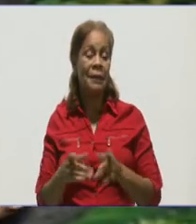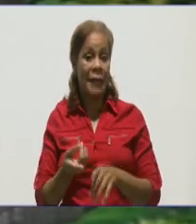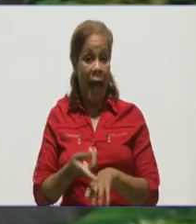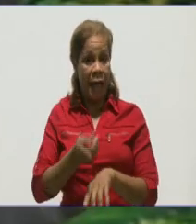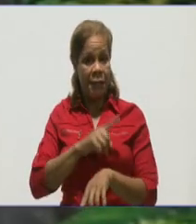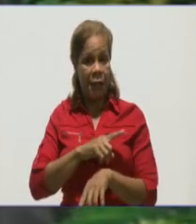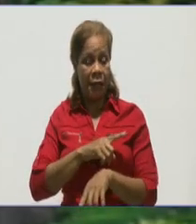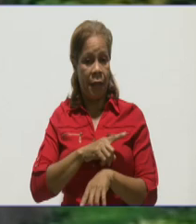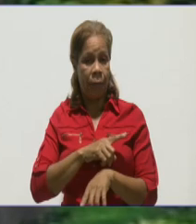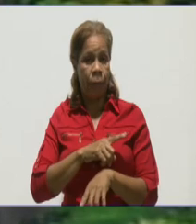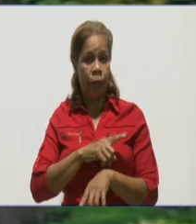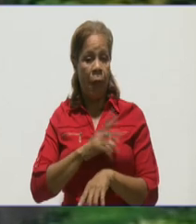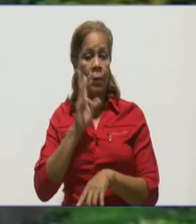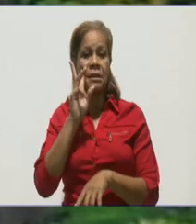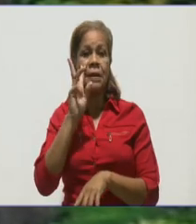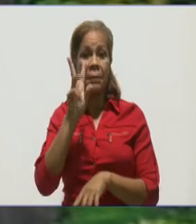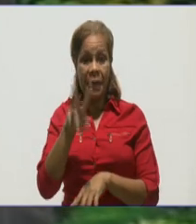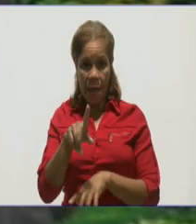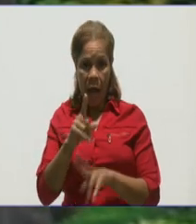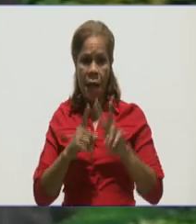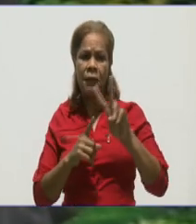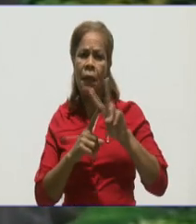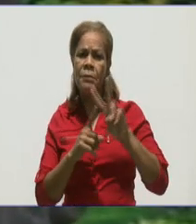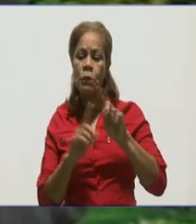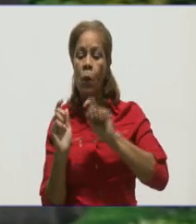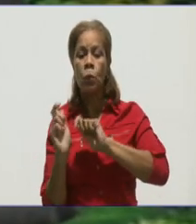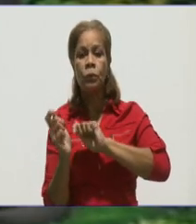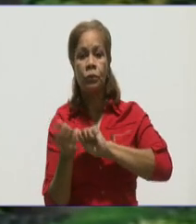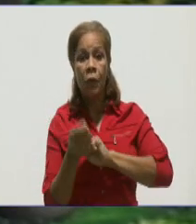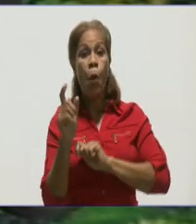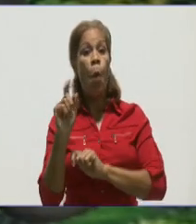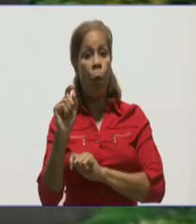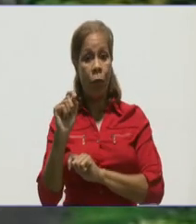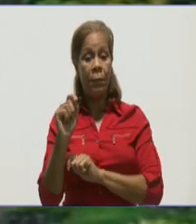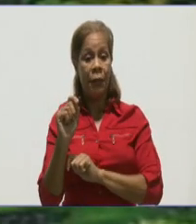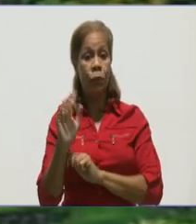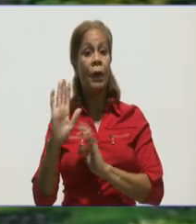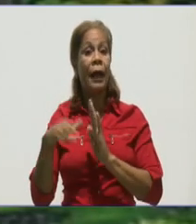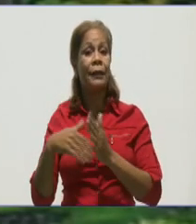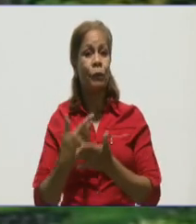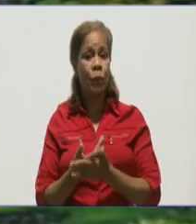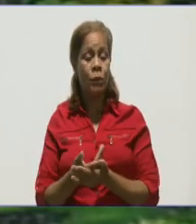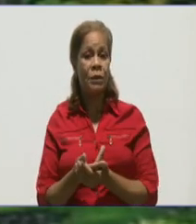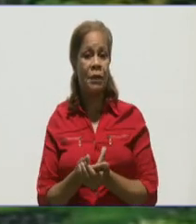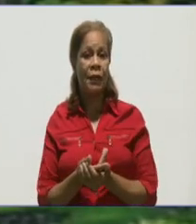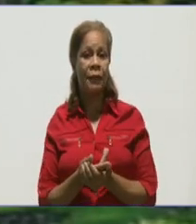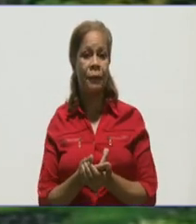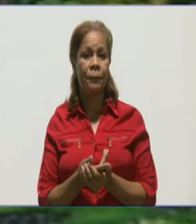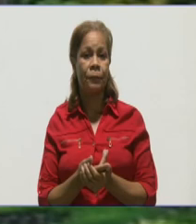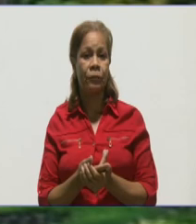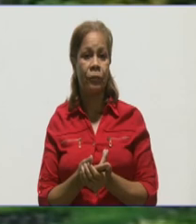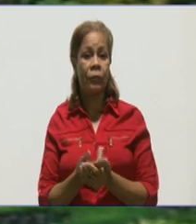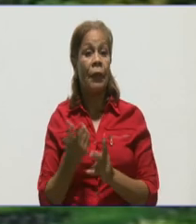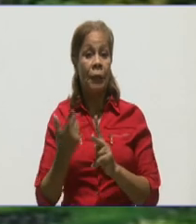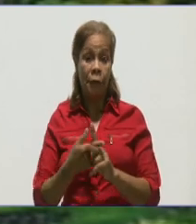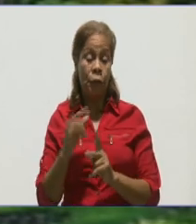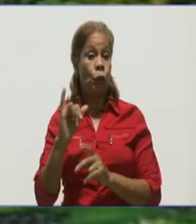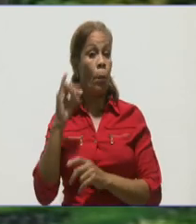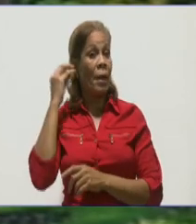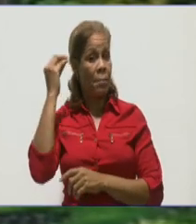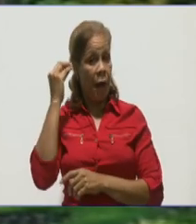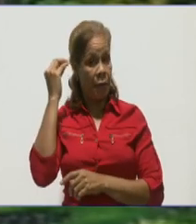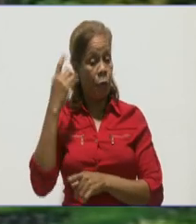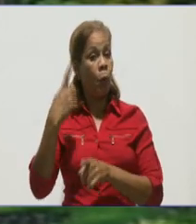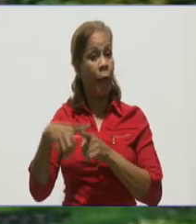veíamos una tranquilidad aparente en toda nuestra ciudad de Bayamo, donde estamos recibiendo nosotros, y me imagino que debe haber pasado